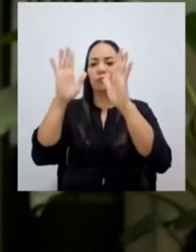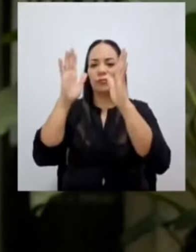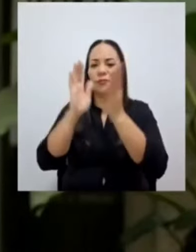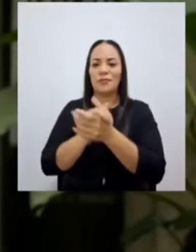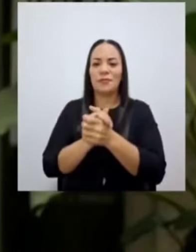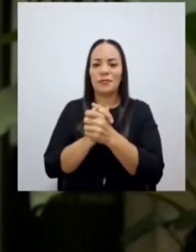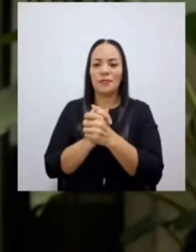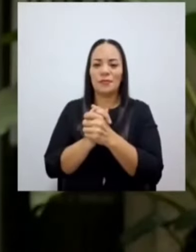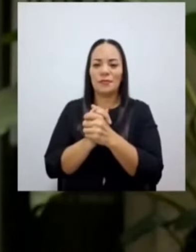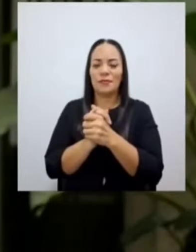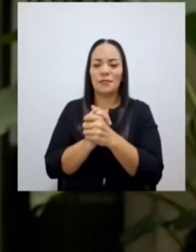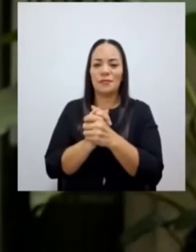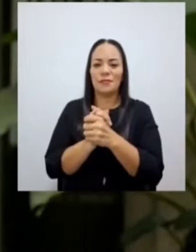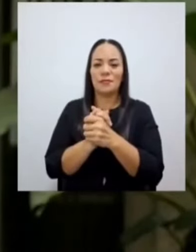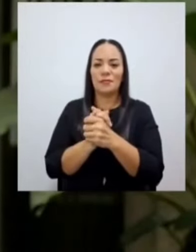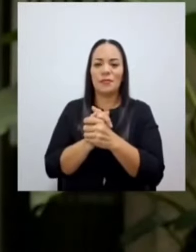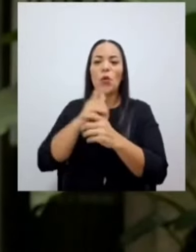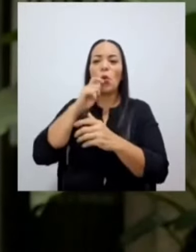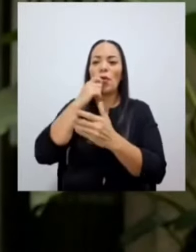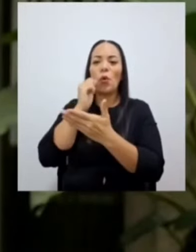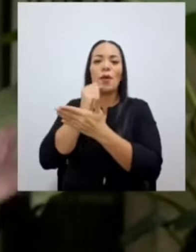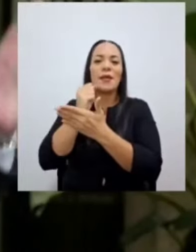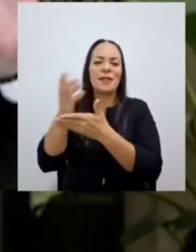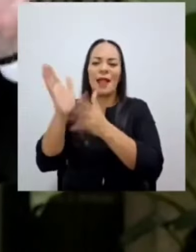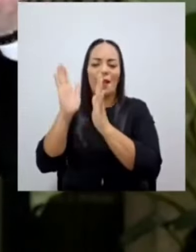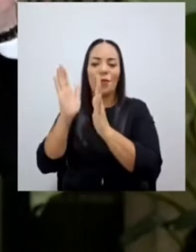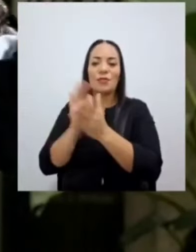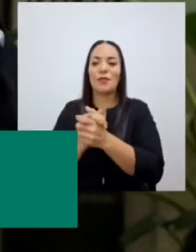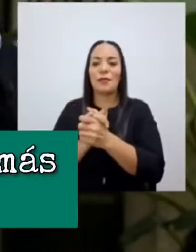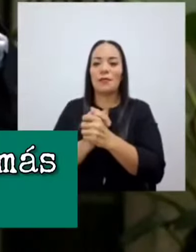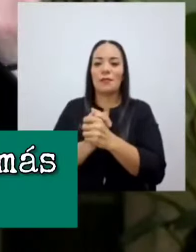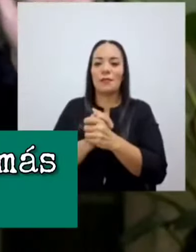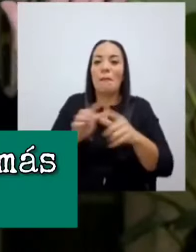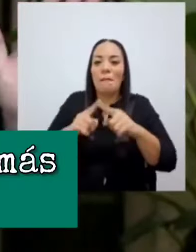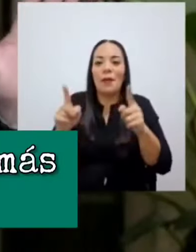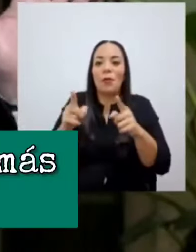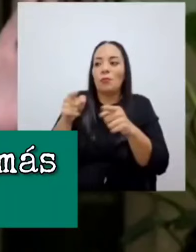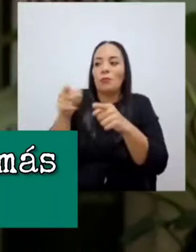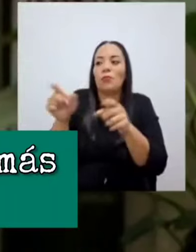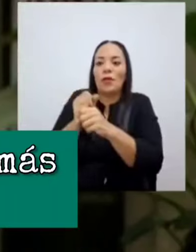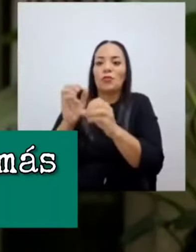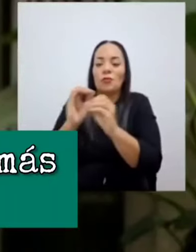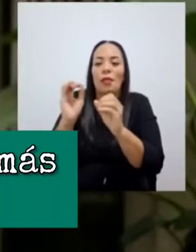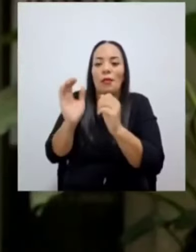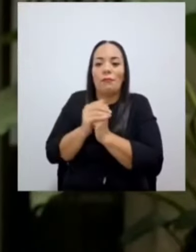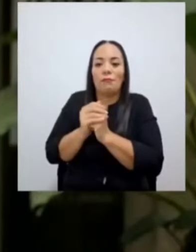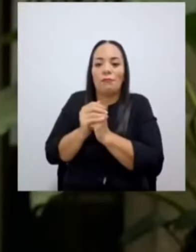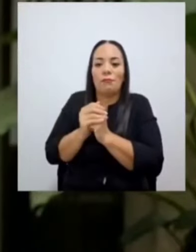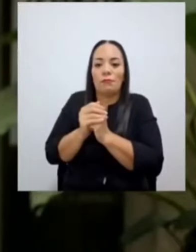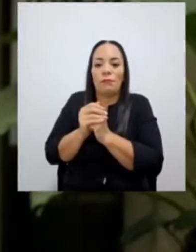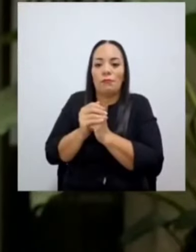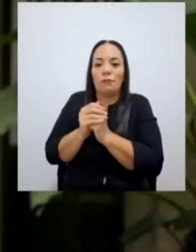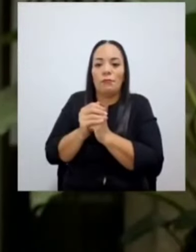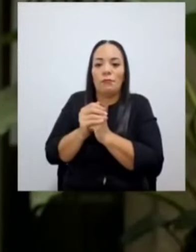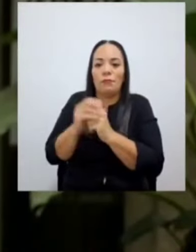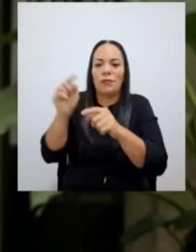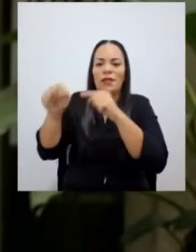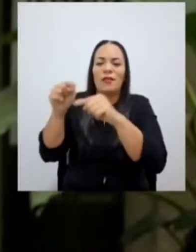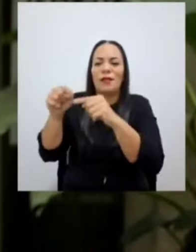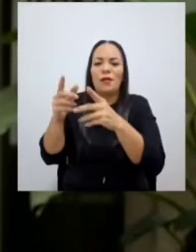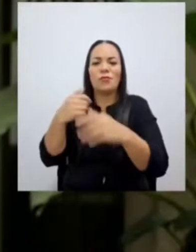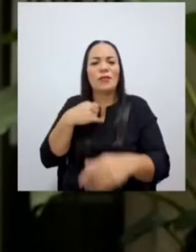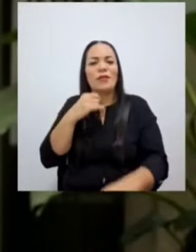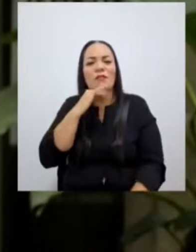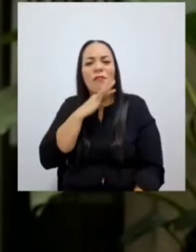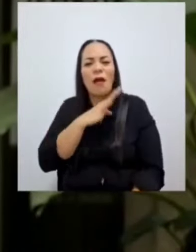del código criminal, no han hecho absolutamente nada más que criticarlo. Y yo, qué raro.